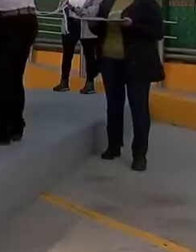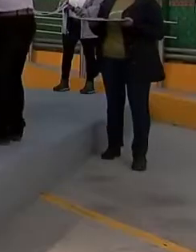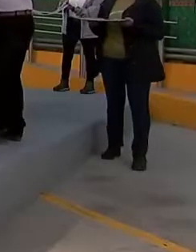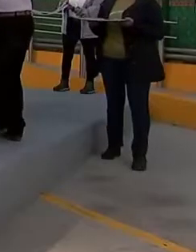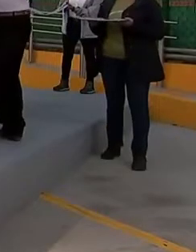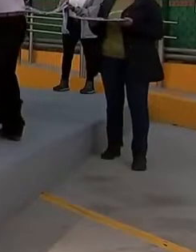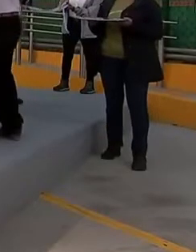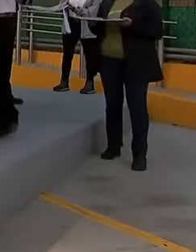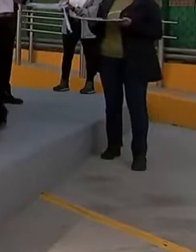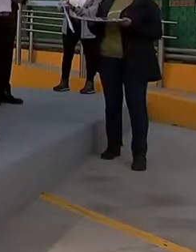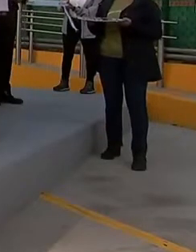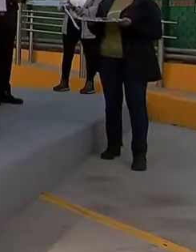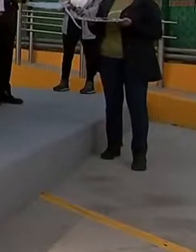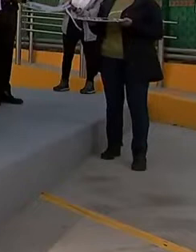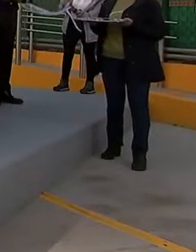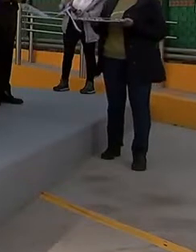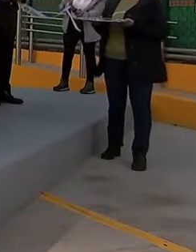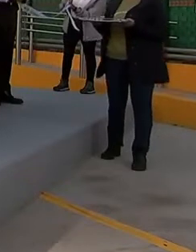¡Conchílalo!